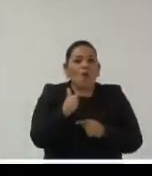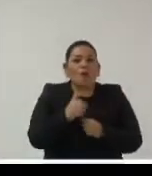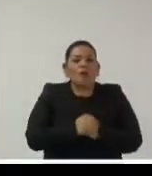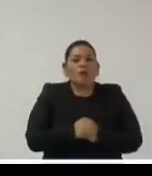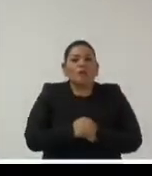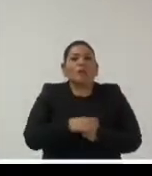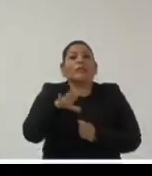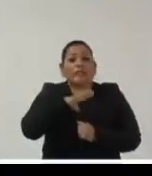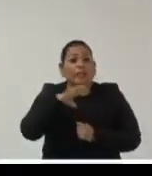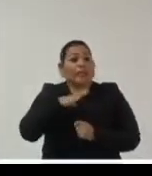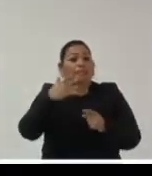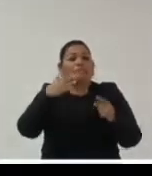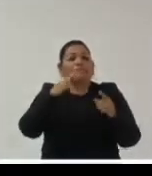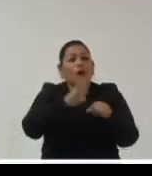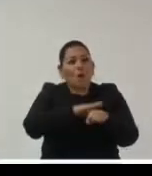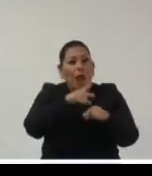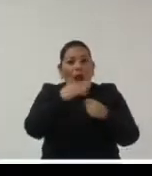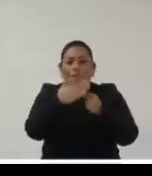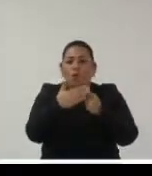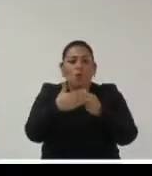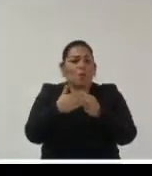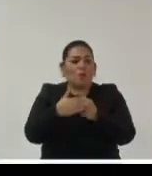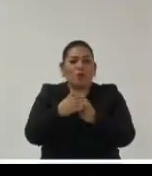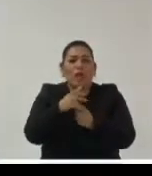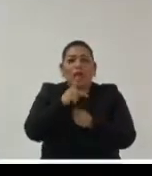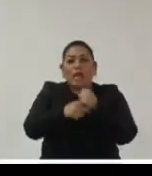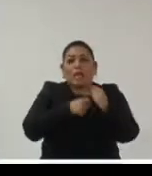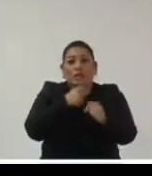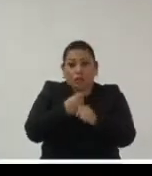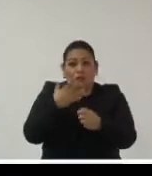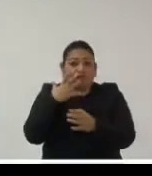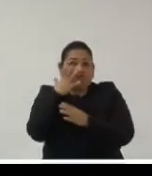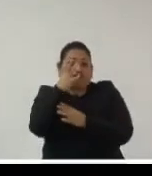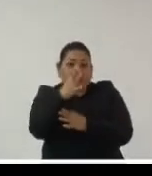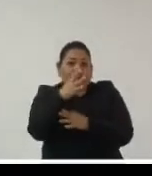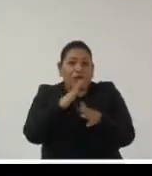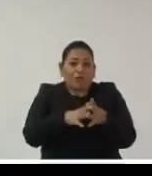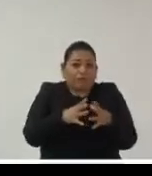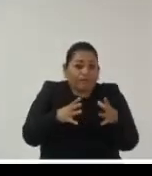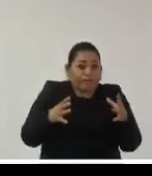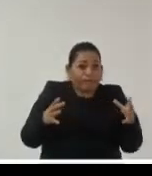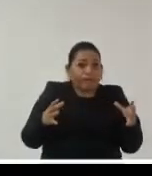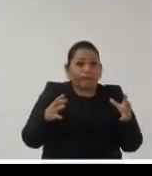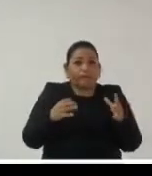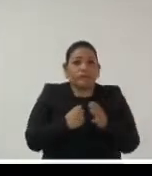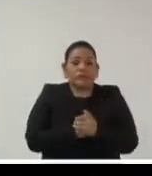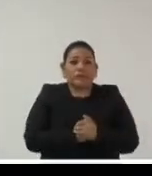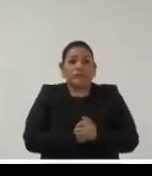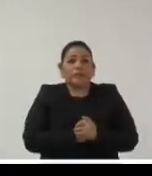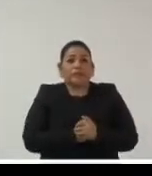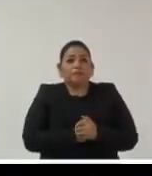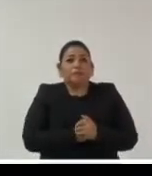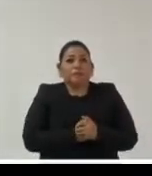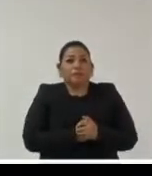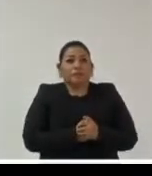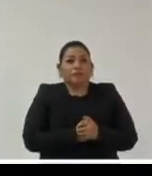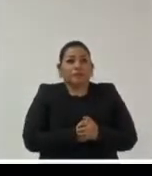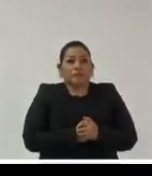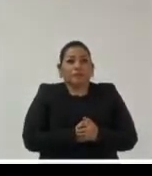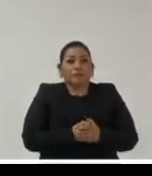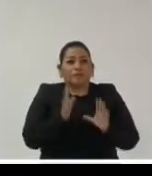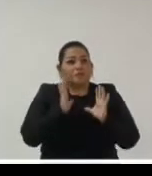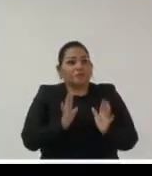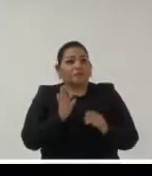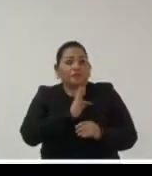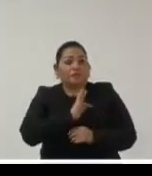que tendremos que referirnos en los próximos años y tiene que ver con el aumento ya uno no podría decir